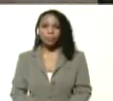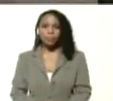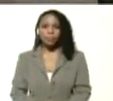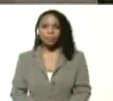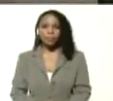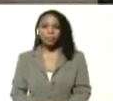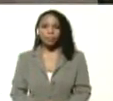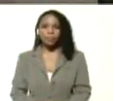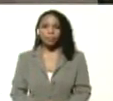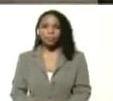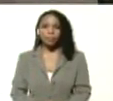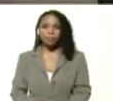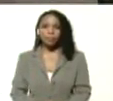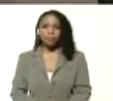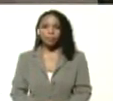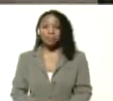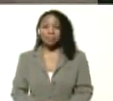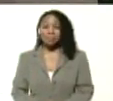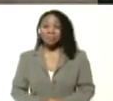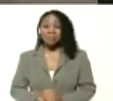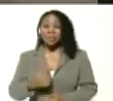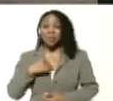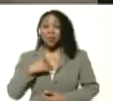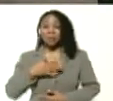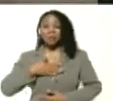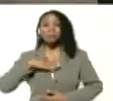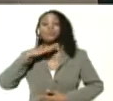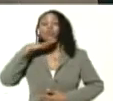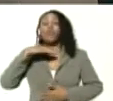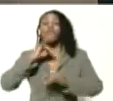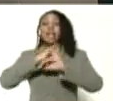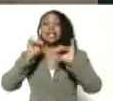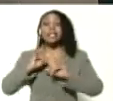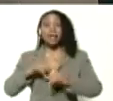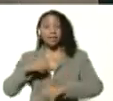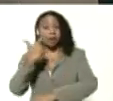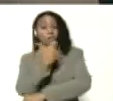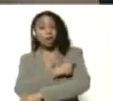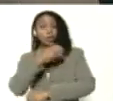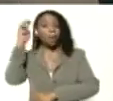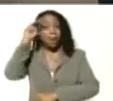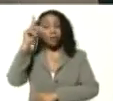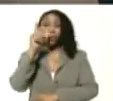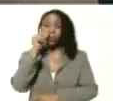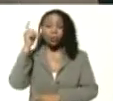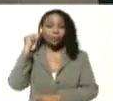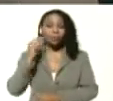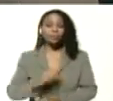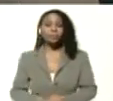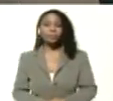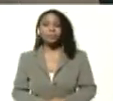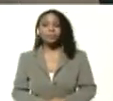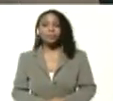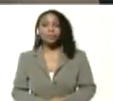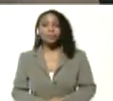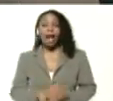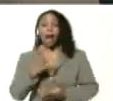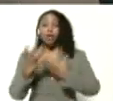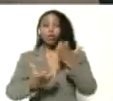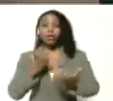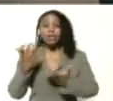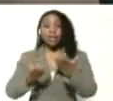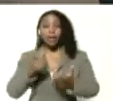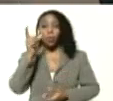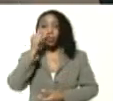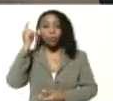Me da gran felicidad que estemos vacunando a los maestros, a las maestras, a las cocineras y